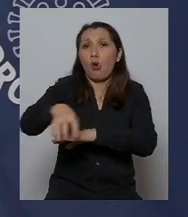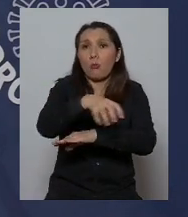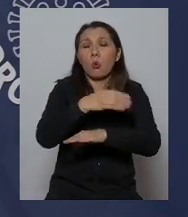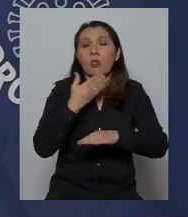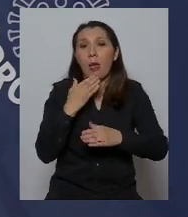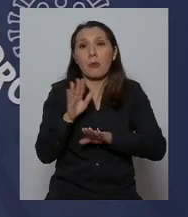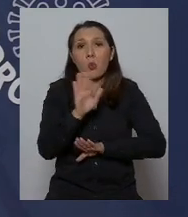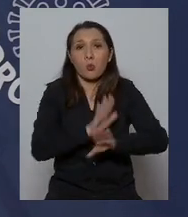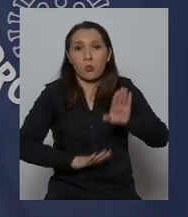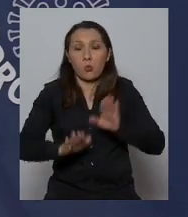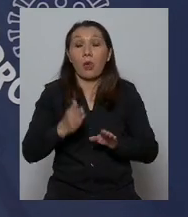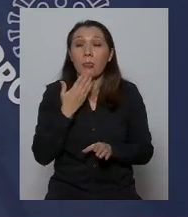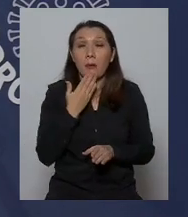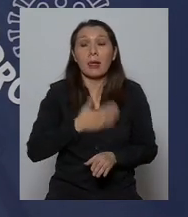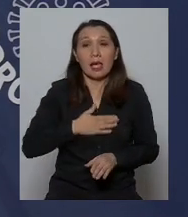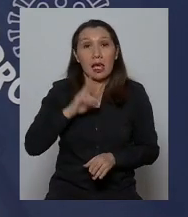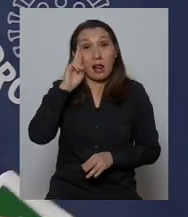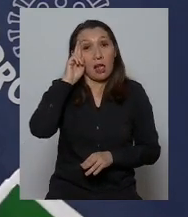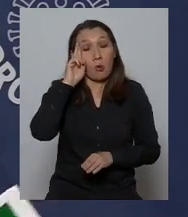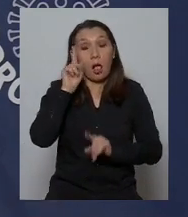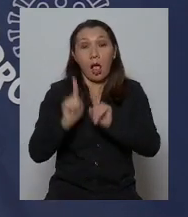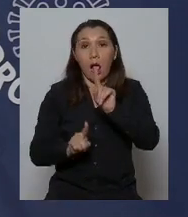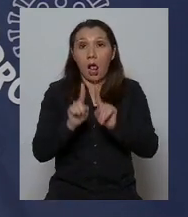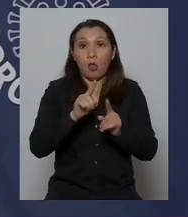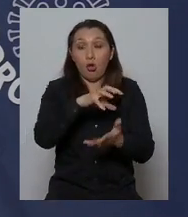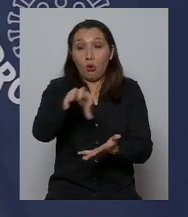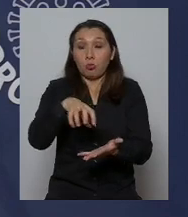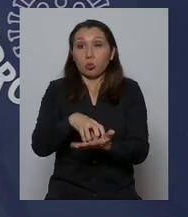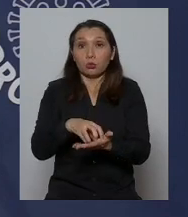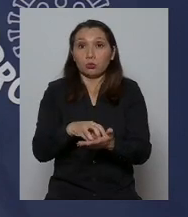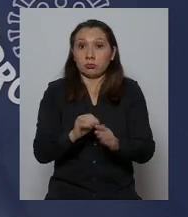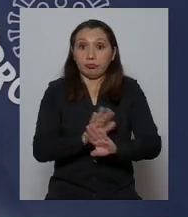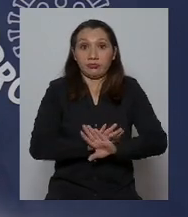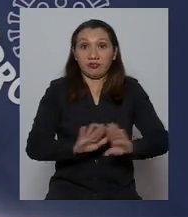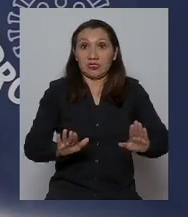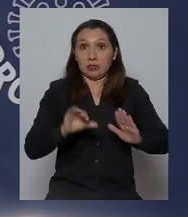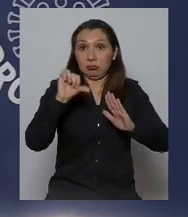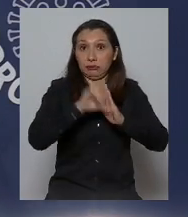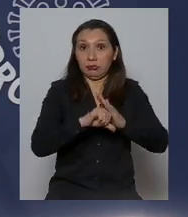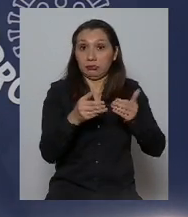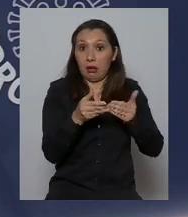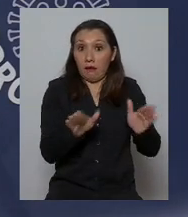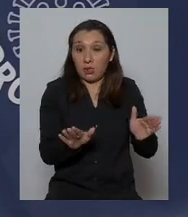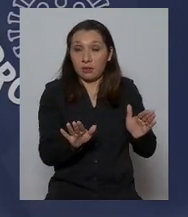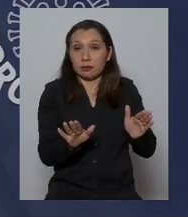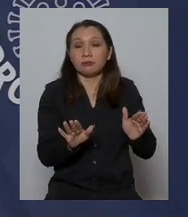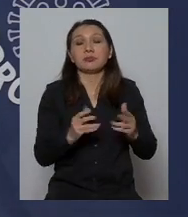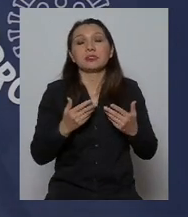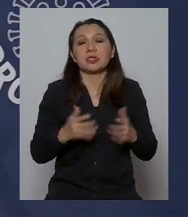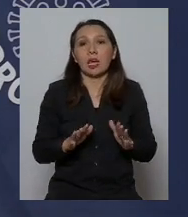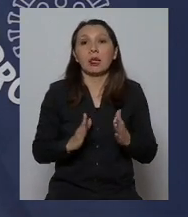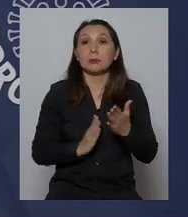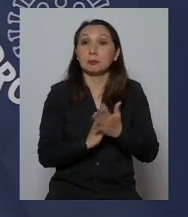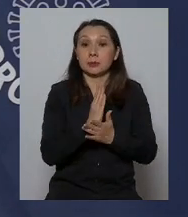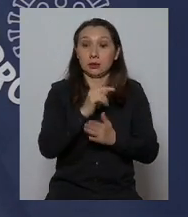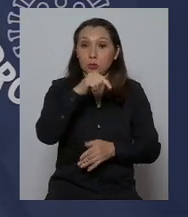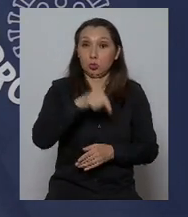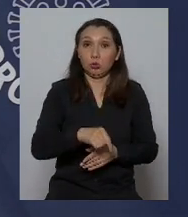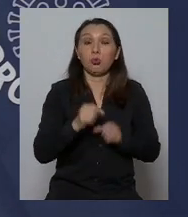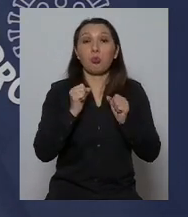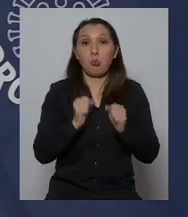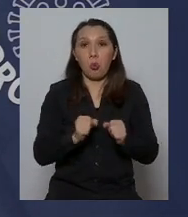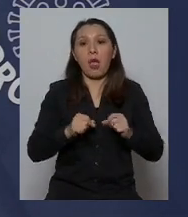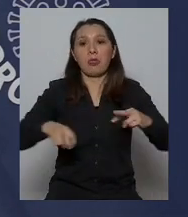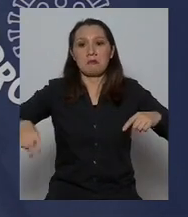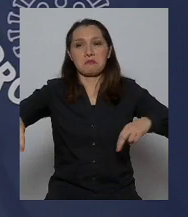y también quiero recordar que aquellas comunas que salen de cuarentena es decir ya a partir de hoy van a